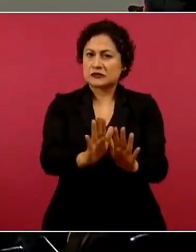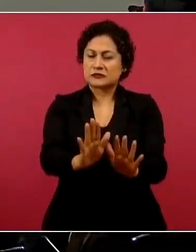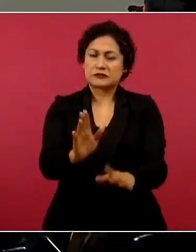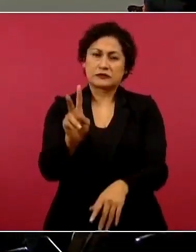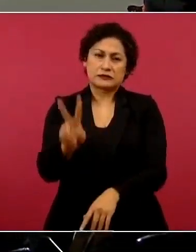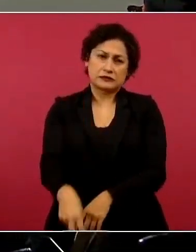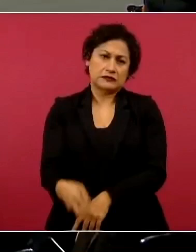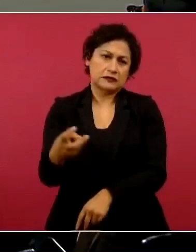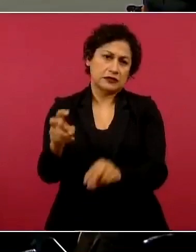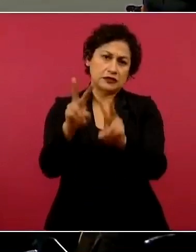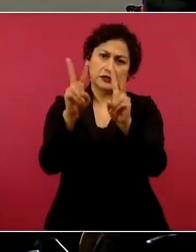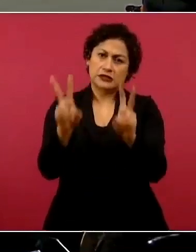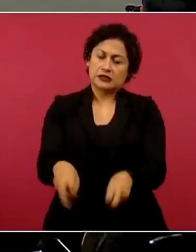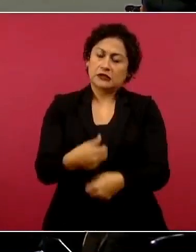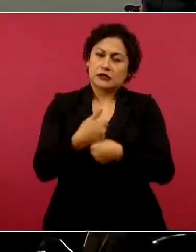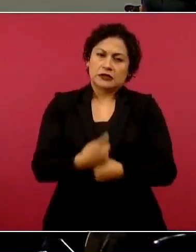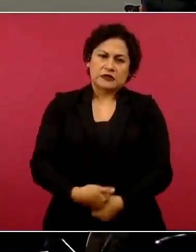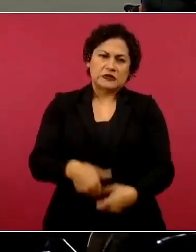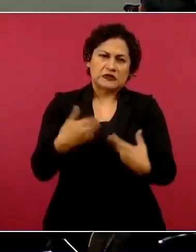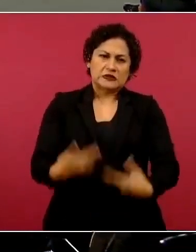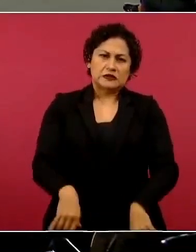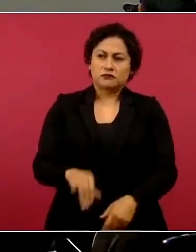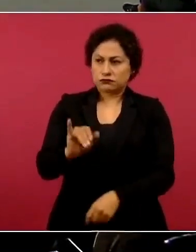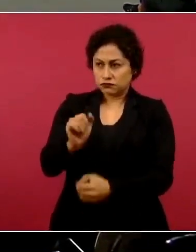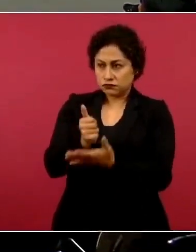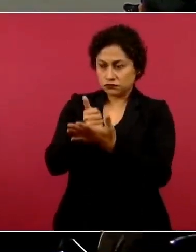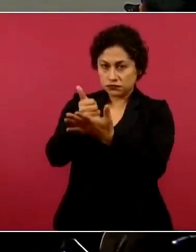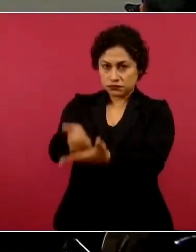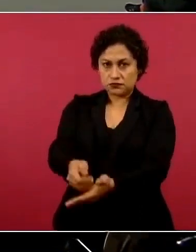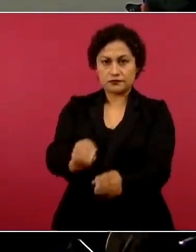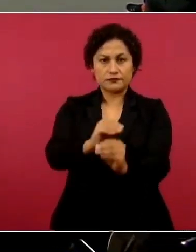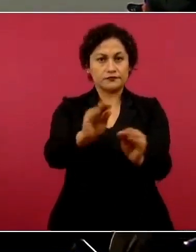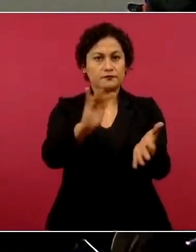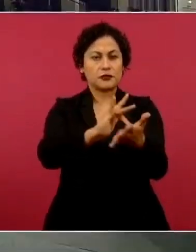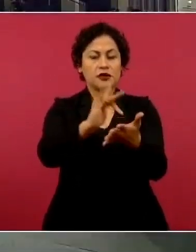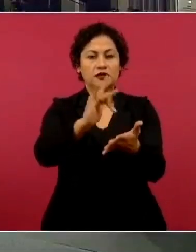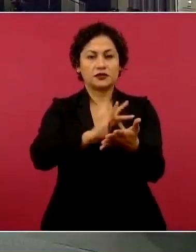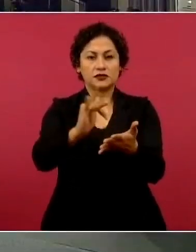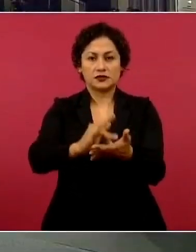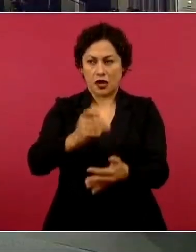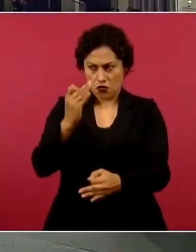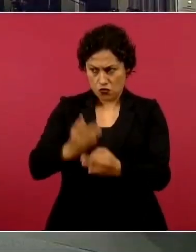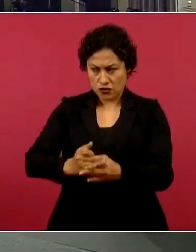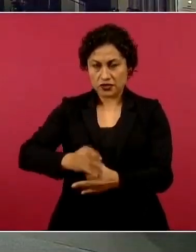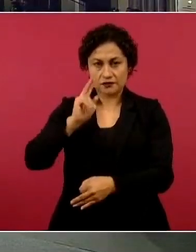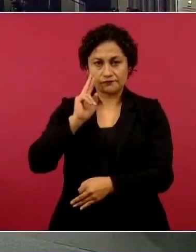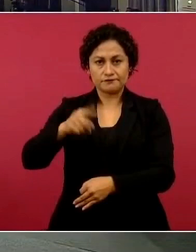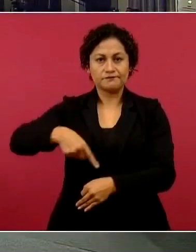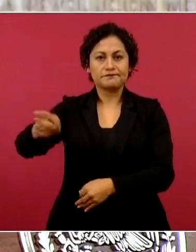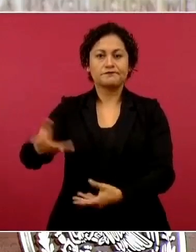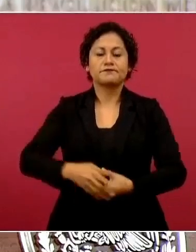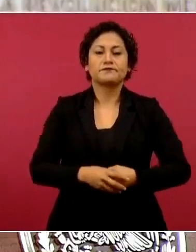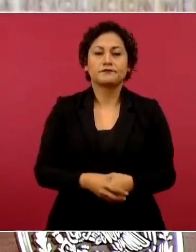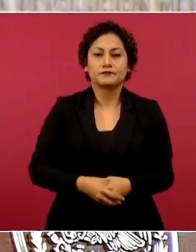dolorosísima. Sí, ayudamos. Gracias, señor presidente. Ayudamos. Gracias por su Ahora mismo, lo vemos. Gracias, presidente.